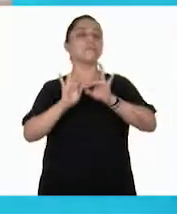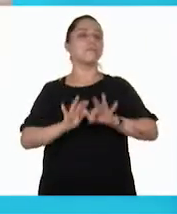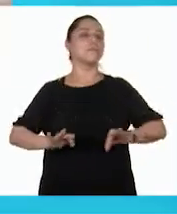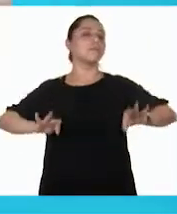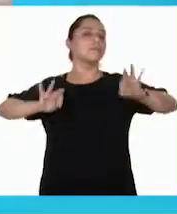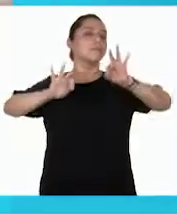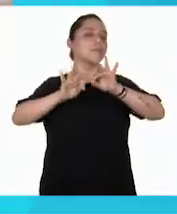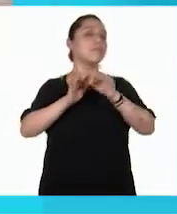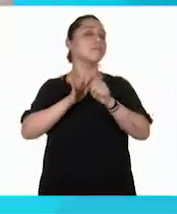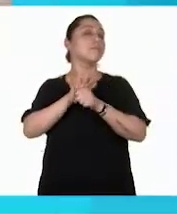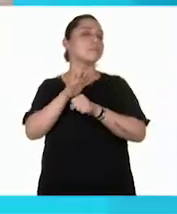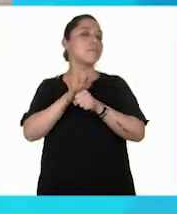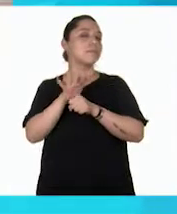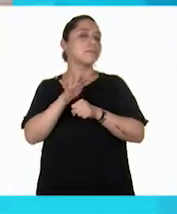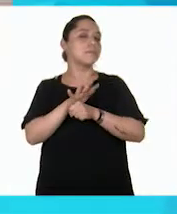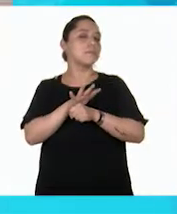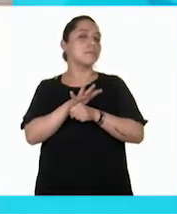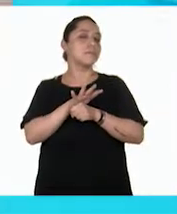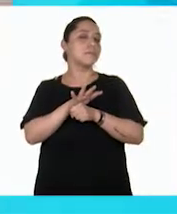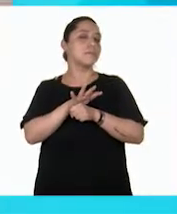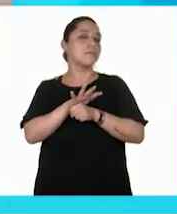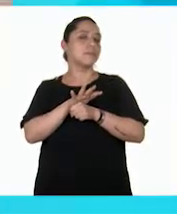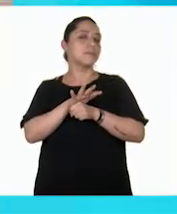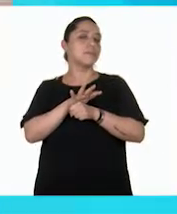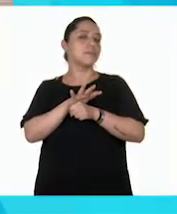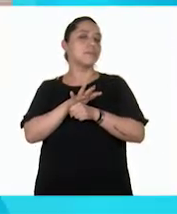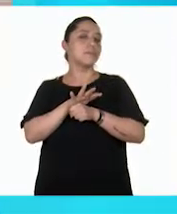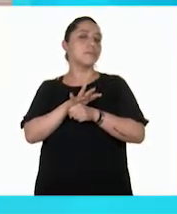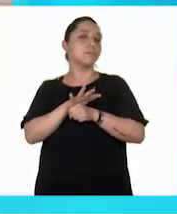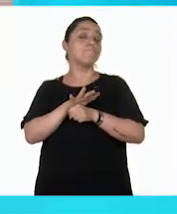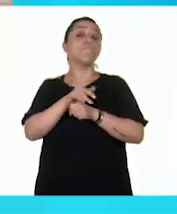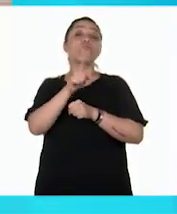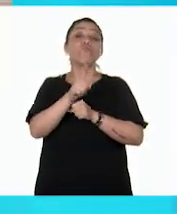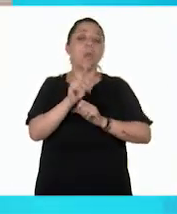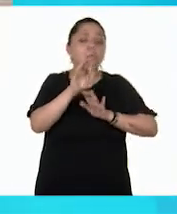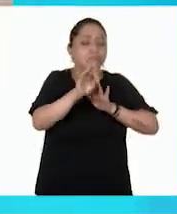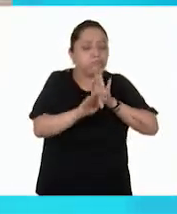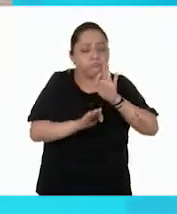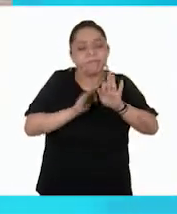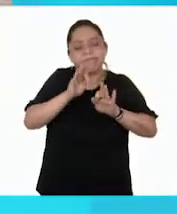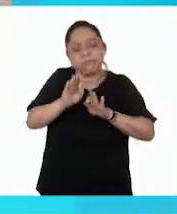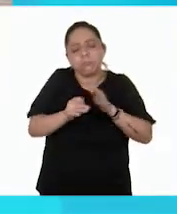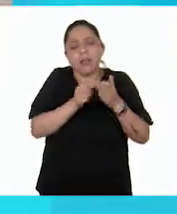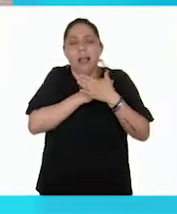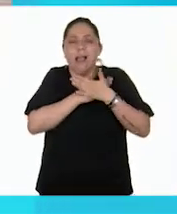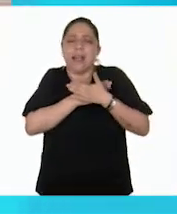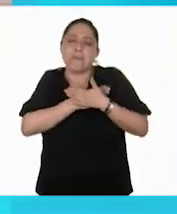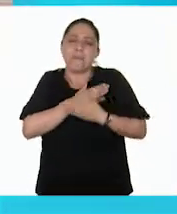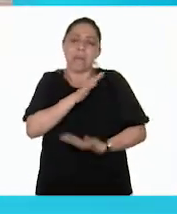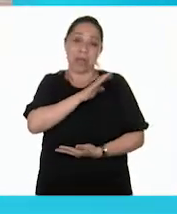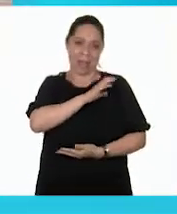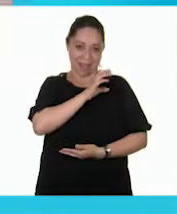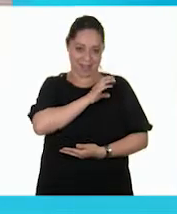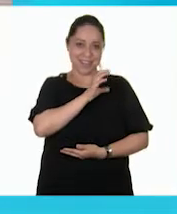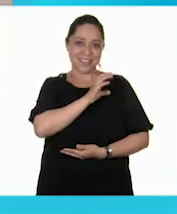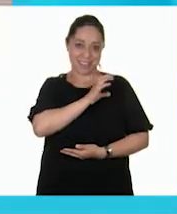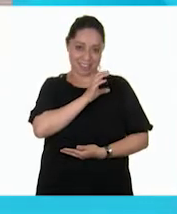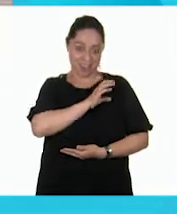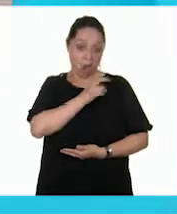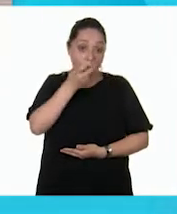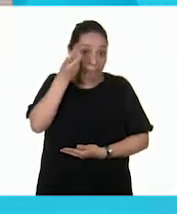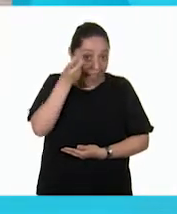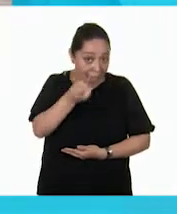importante es tratarlas con mucho amor y cariño. Pues de